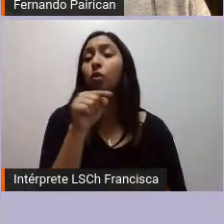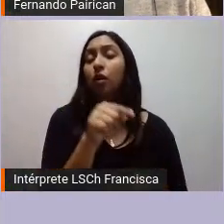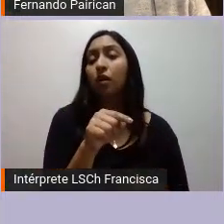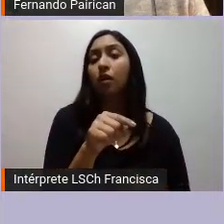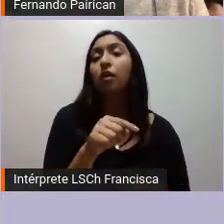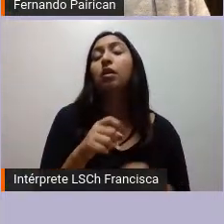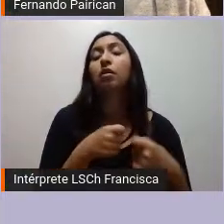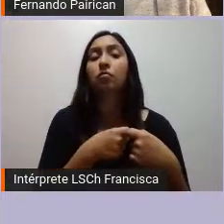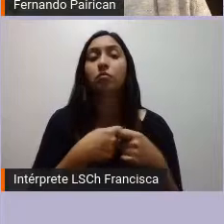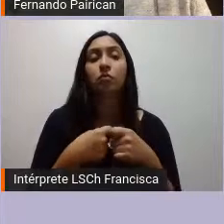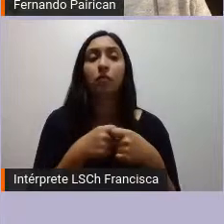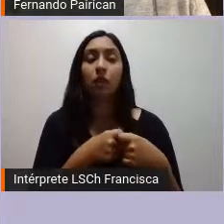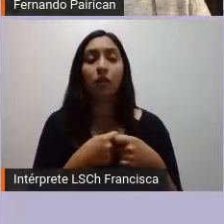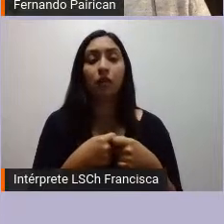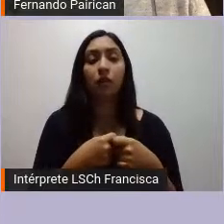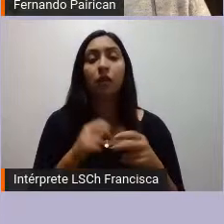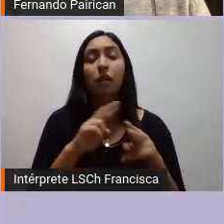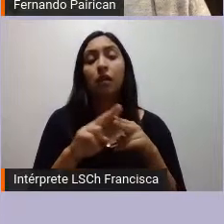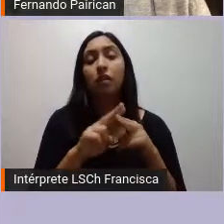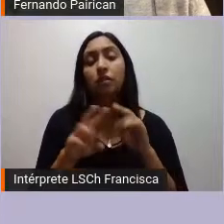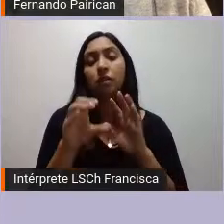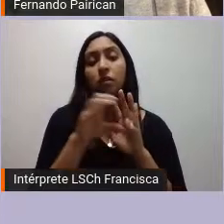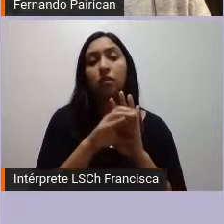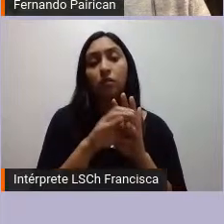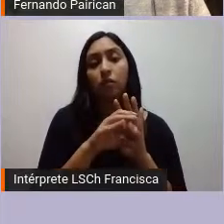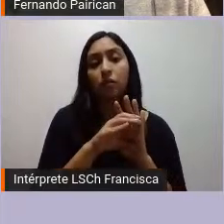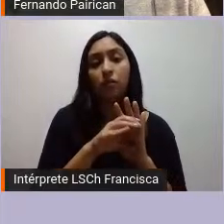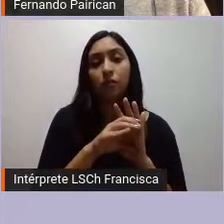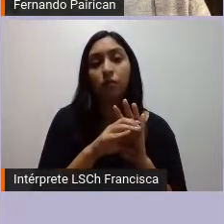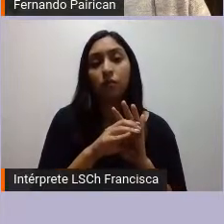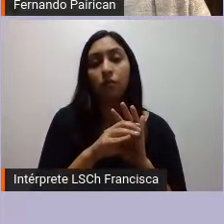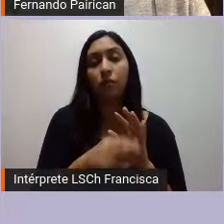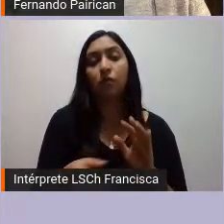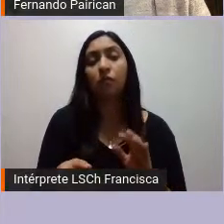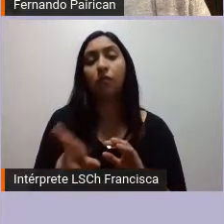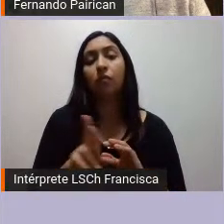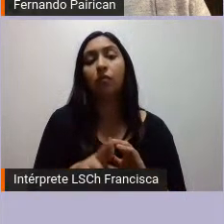sobre que está la constitución una recomposición territorial